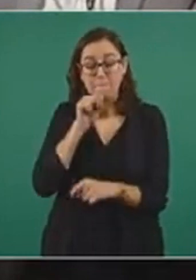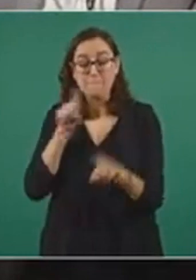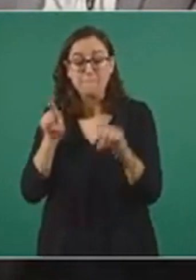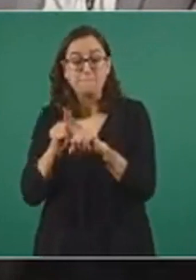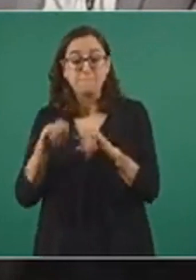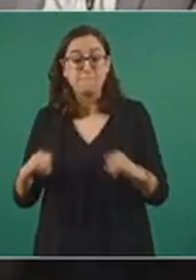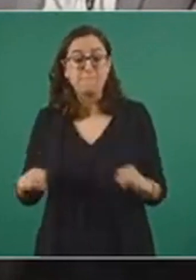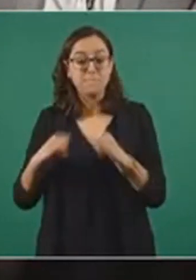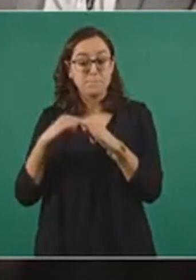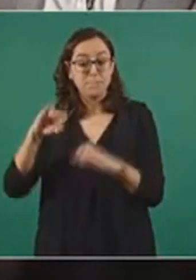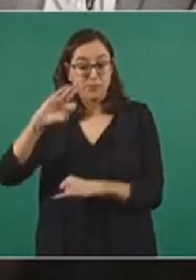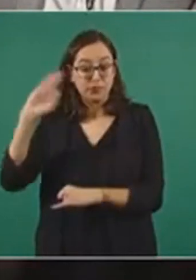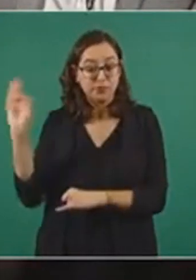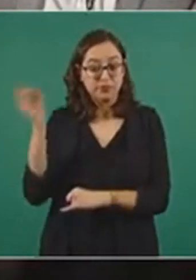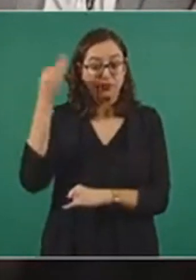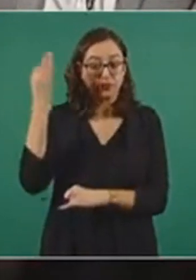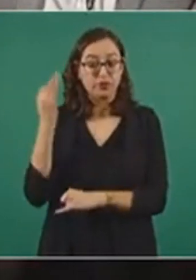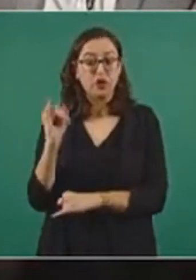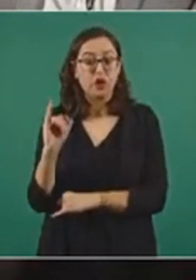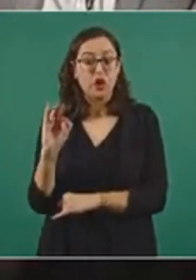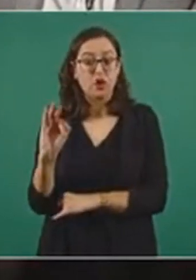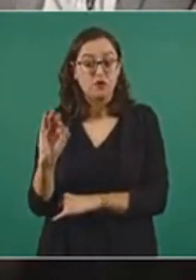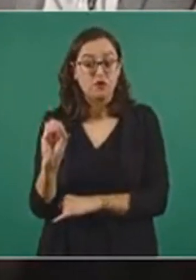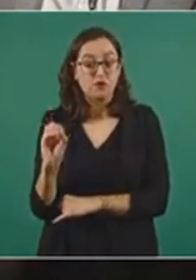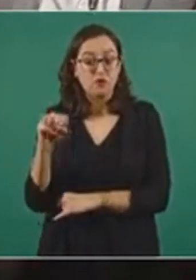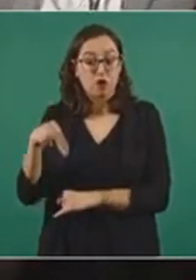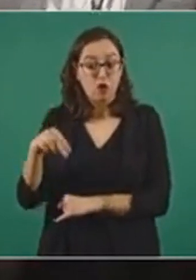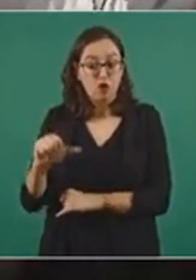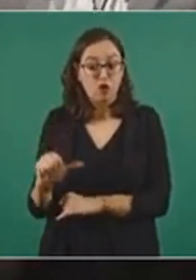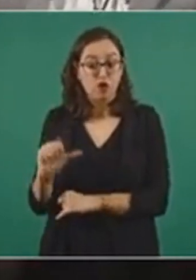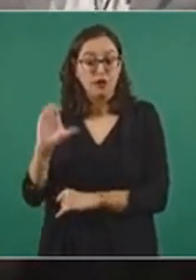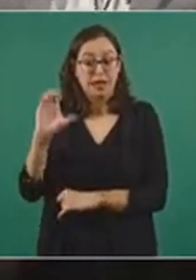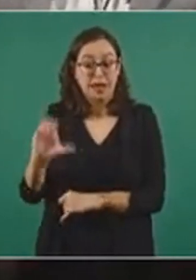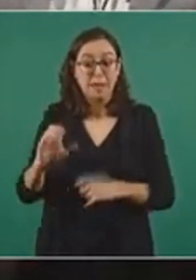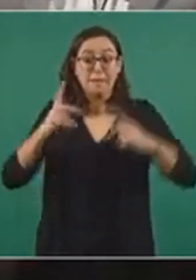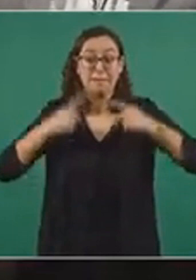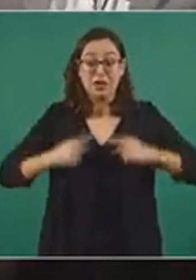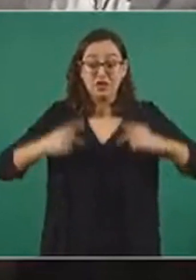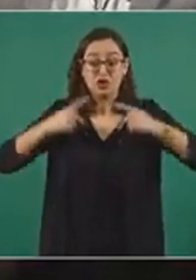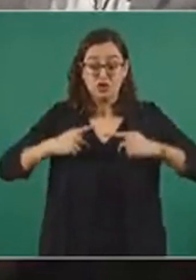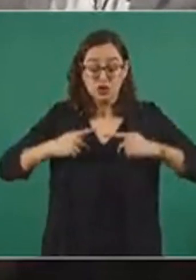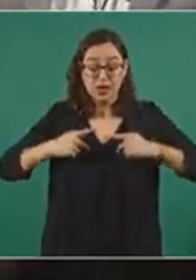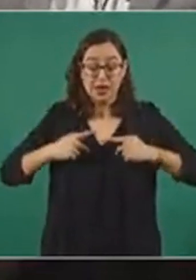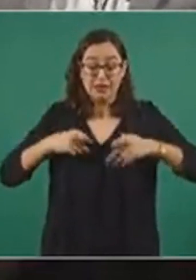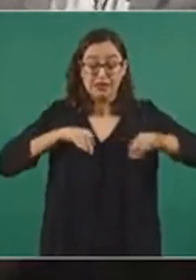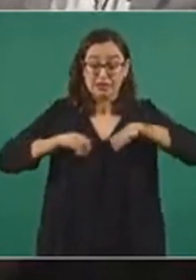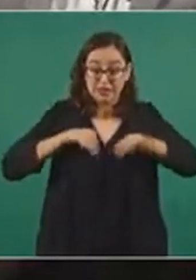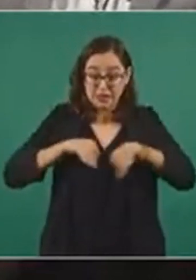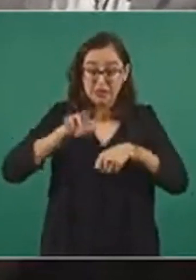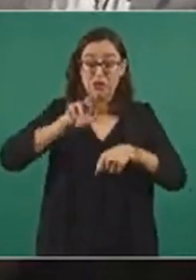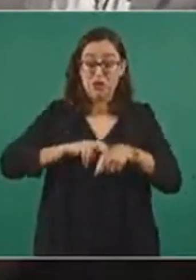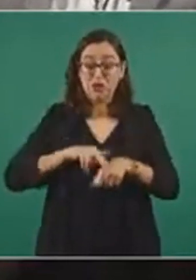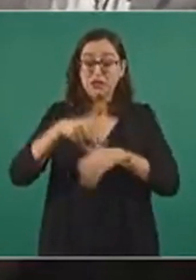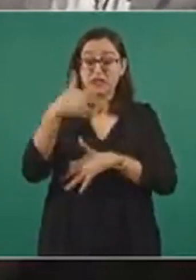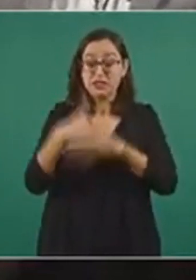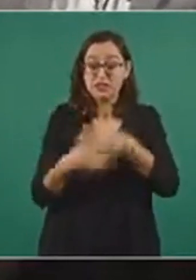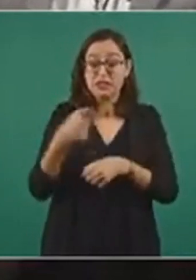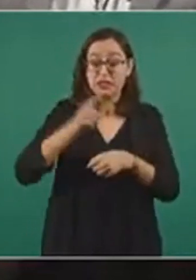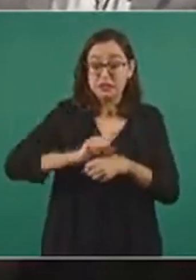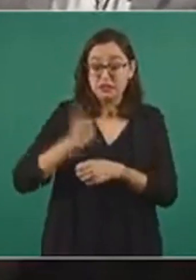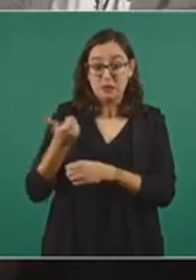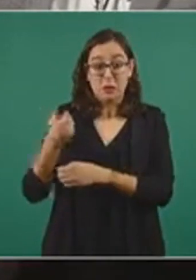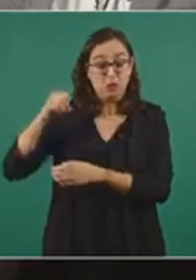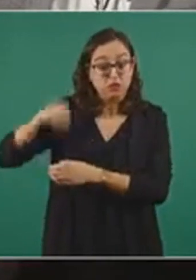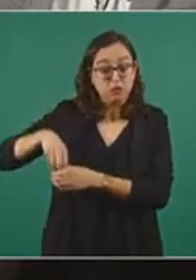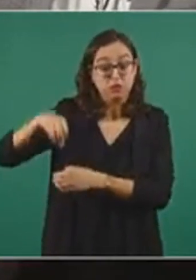federales, con el FONAC, que es un ahorro que los trabajadores hacen de manera quincenal, se les descuenta de su salario y se les